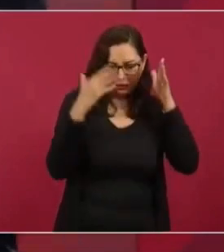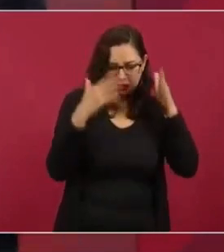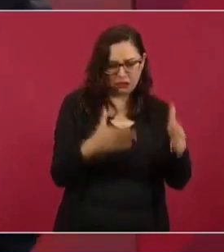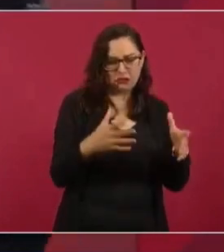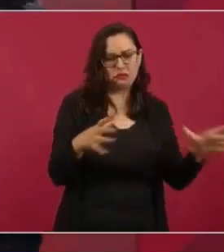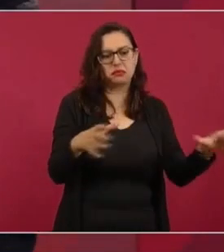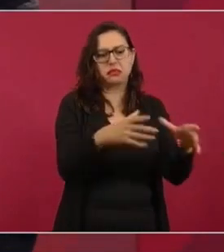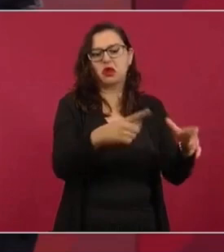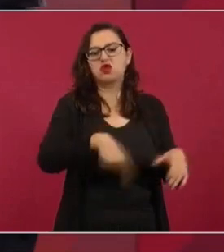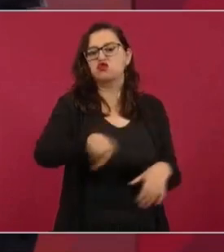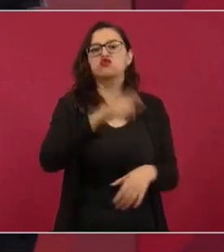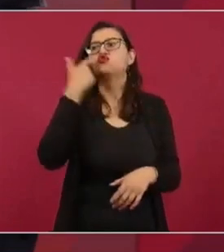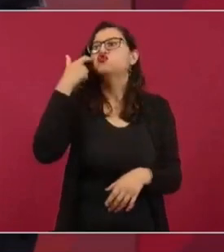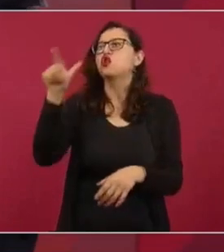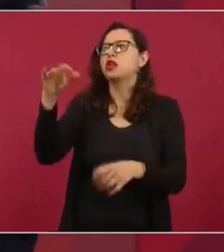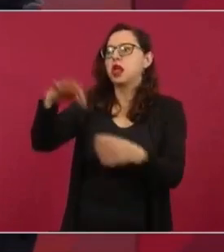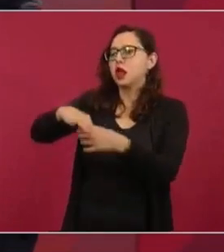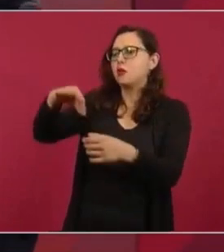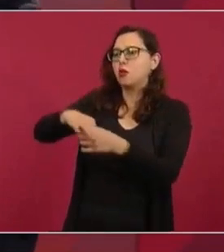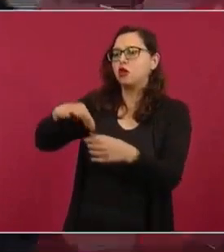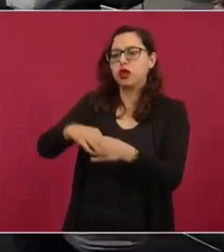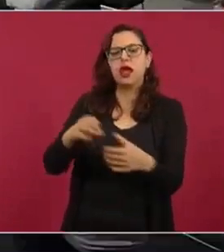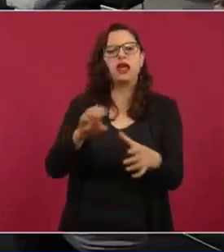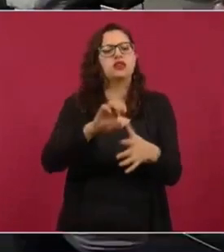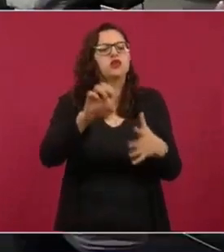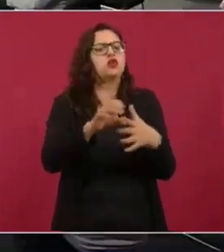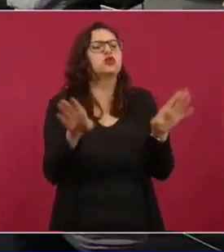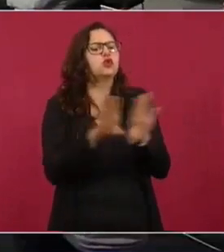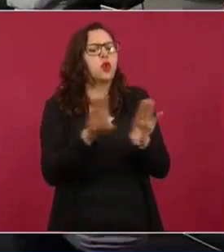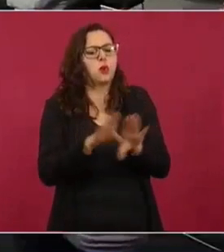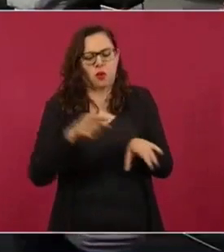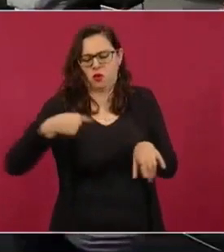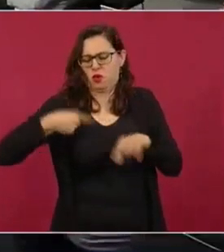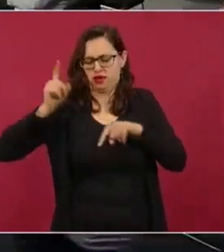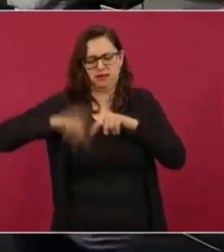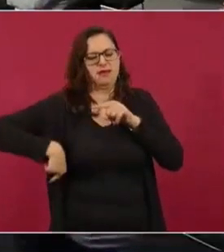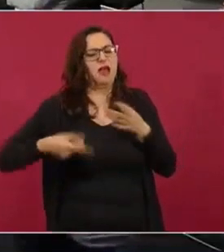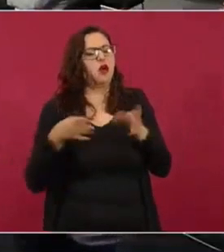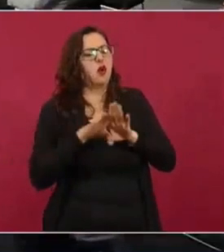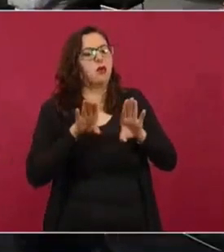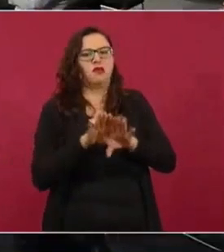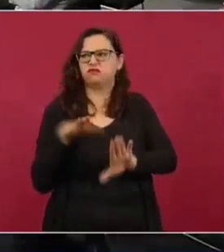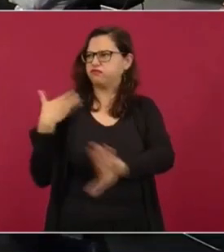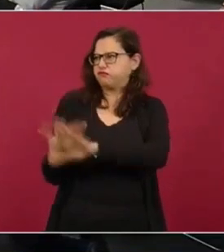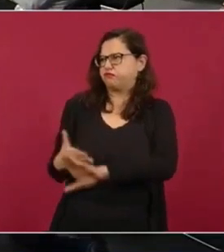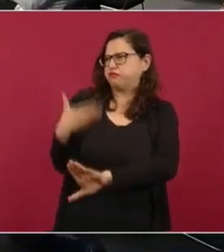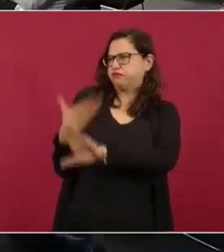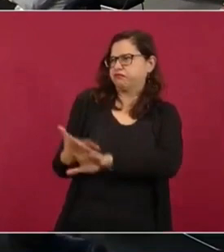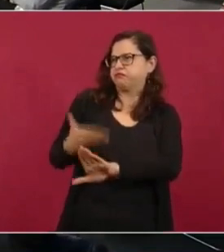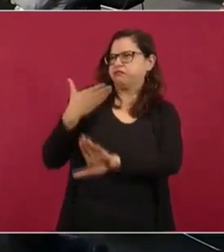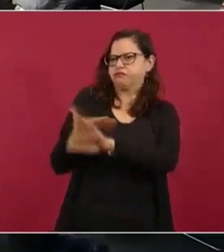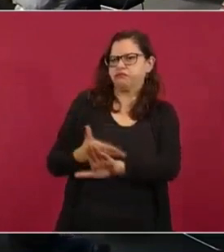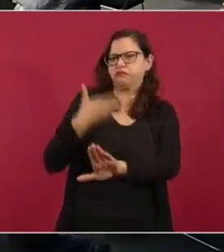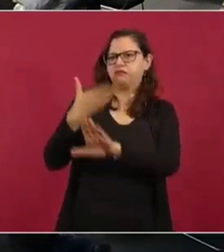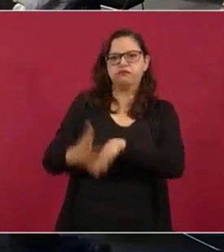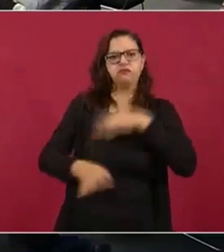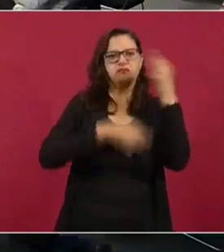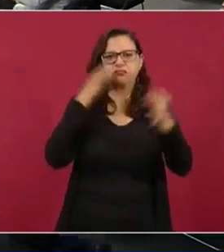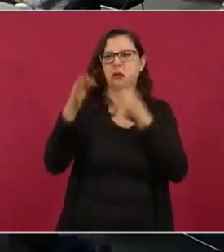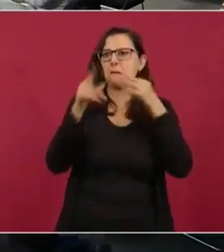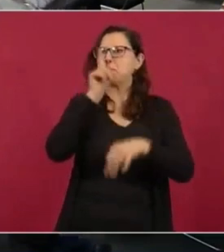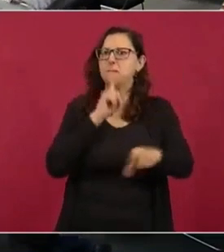¿a qué apuesta? Al golpismo, al golpismo mediático.